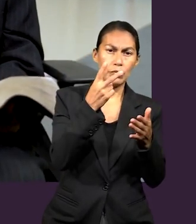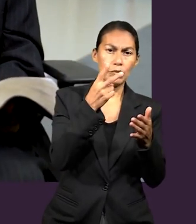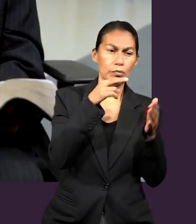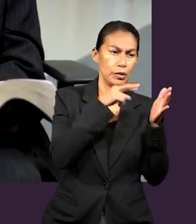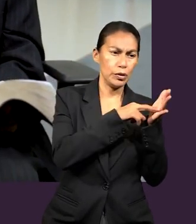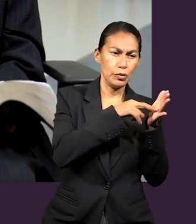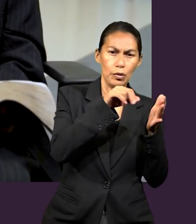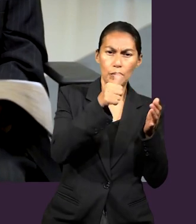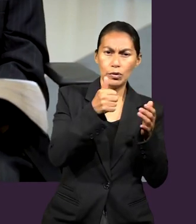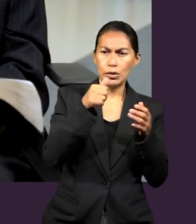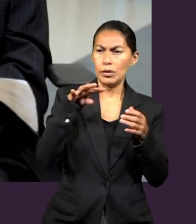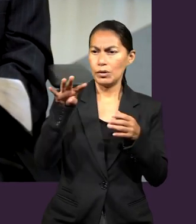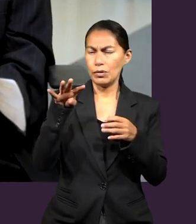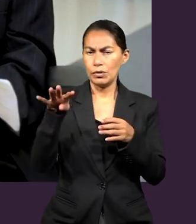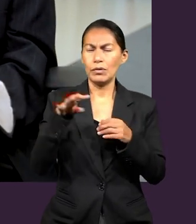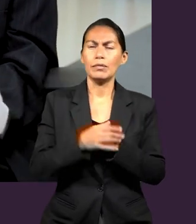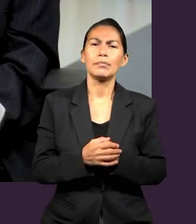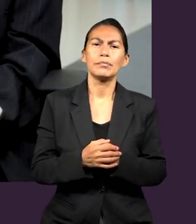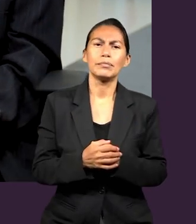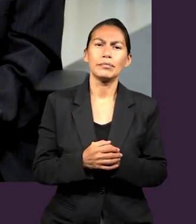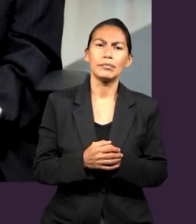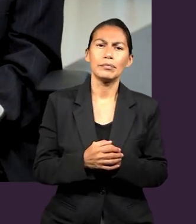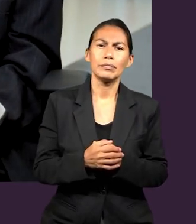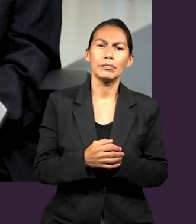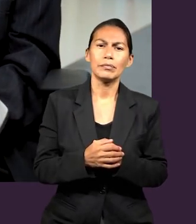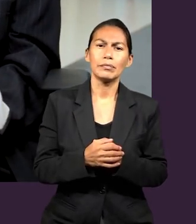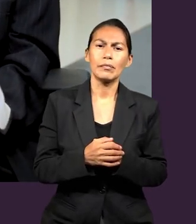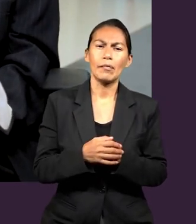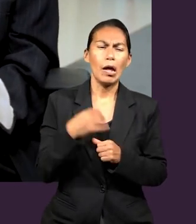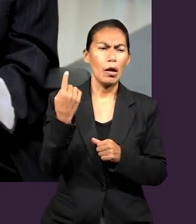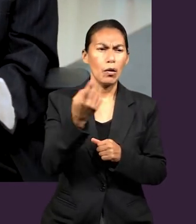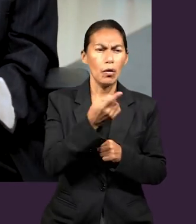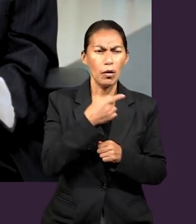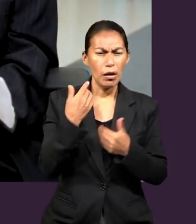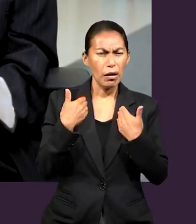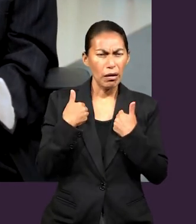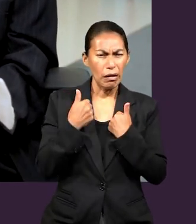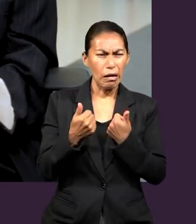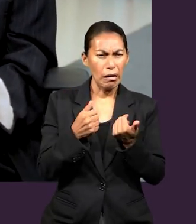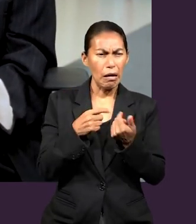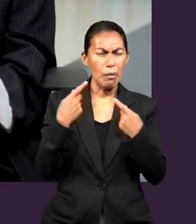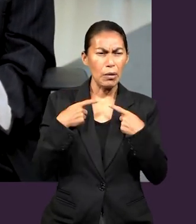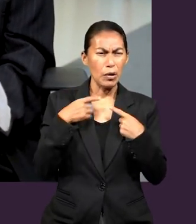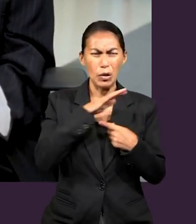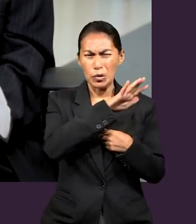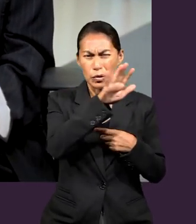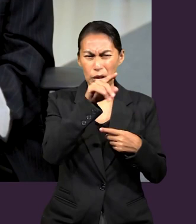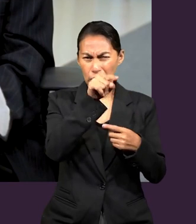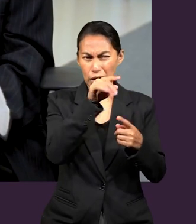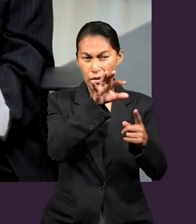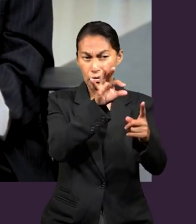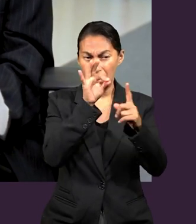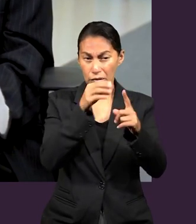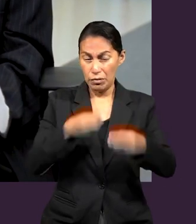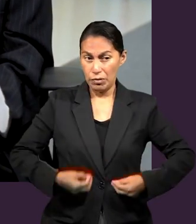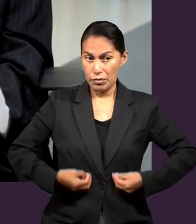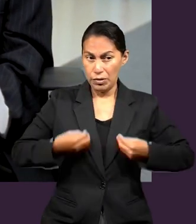desde el 11 hasta el 19, para enseñarnos y para mostrar a los efesios